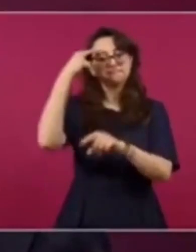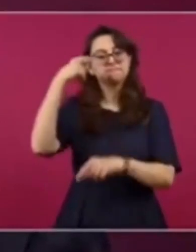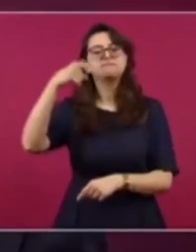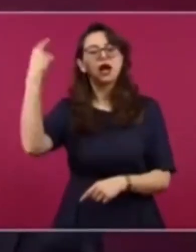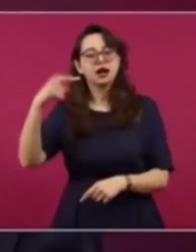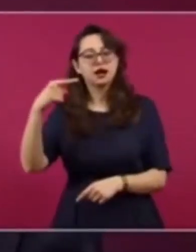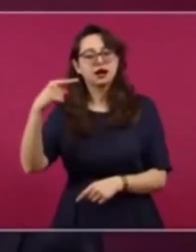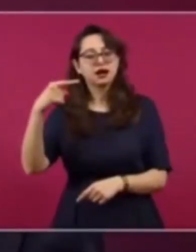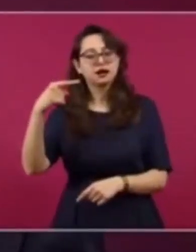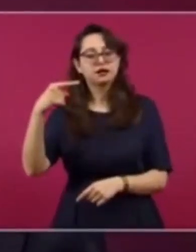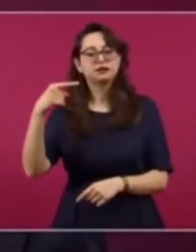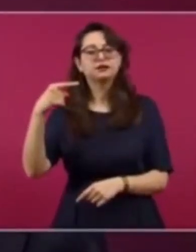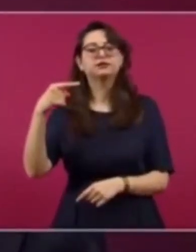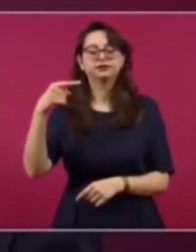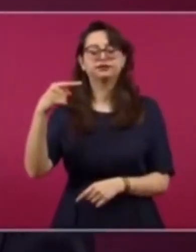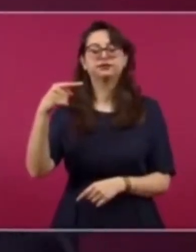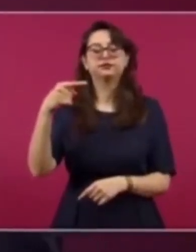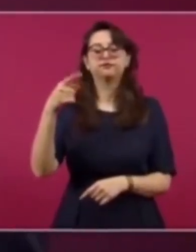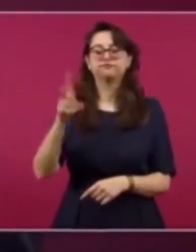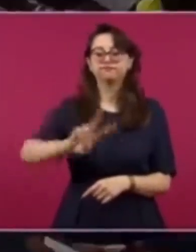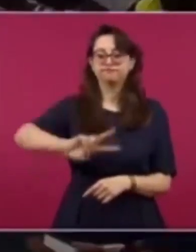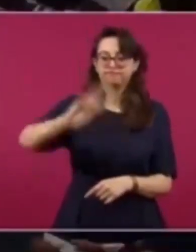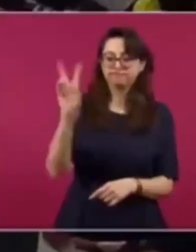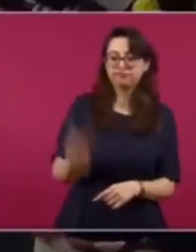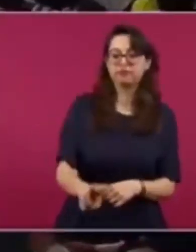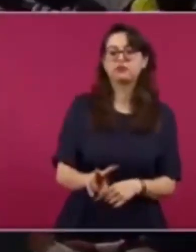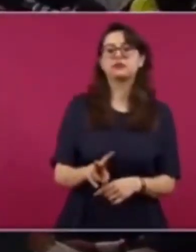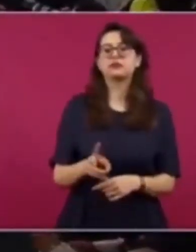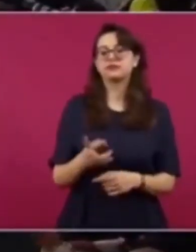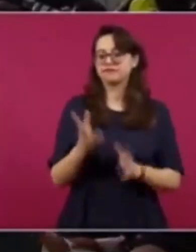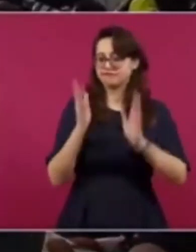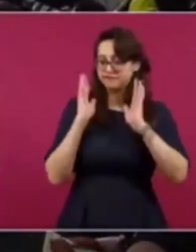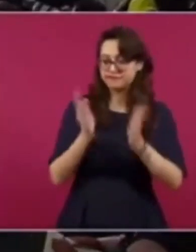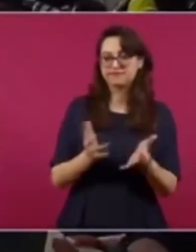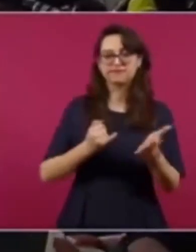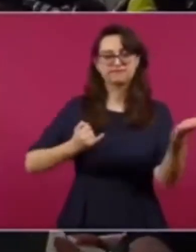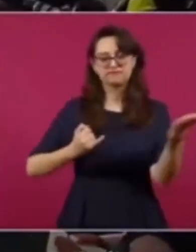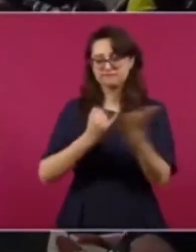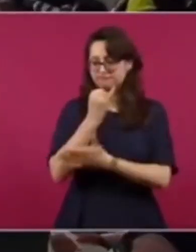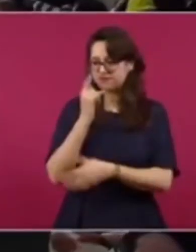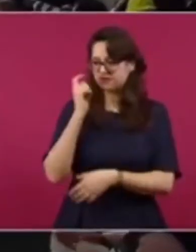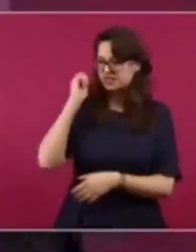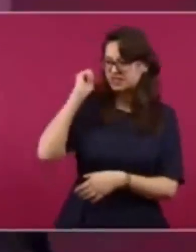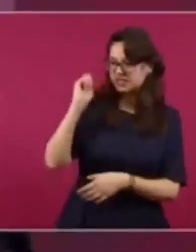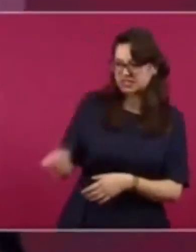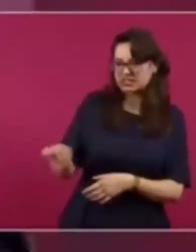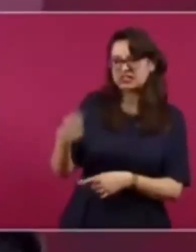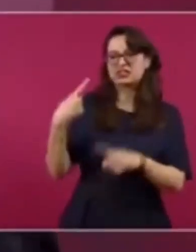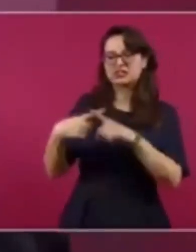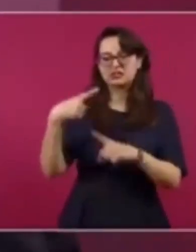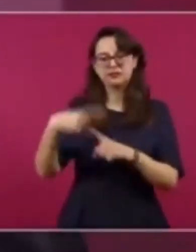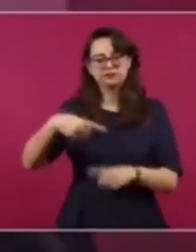se emita una resolución, se actúe, se finquen